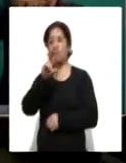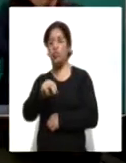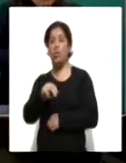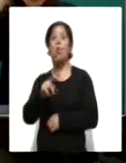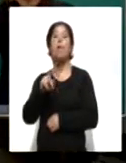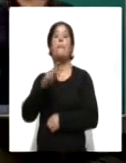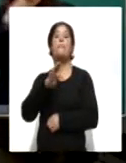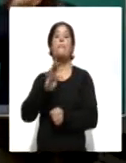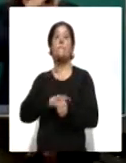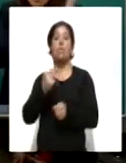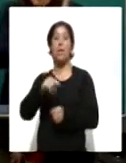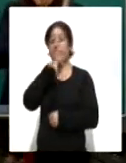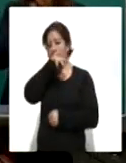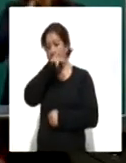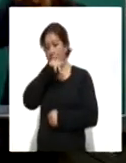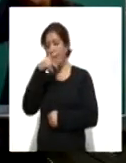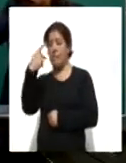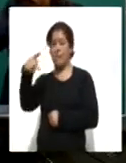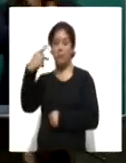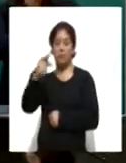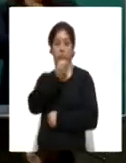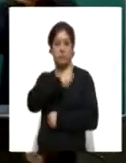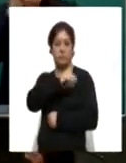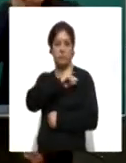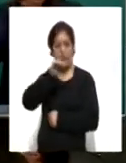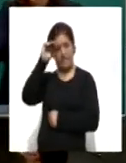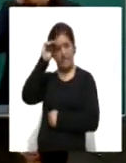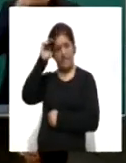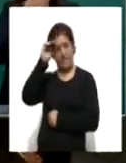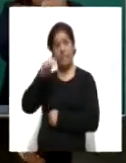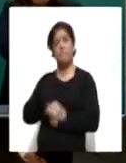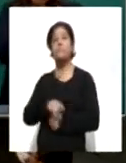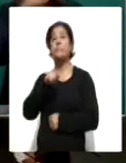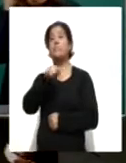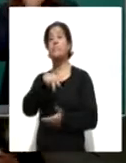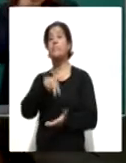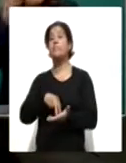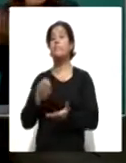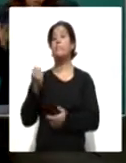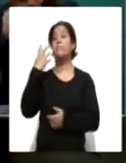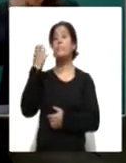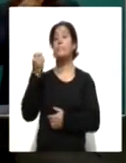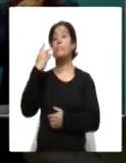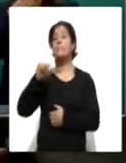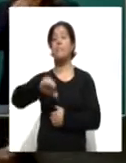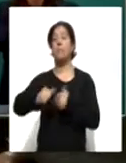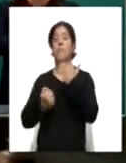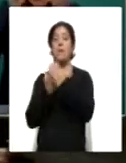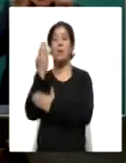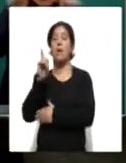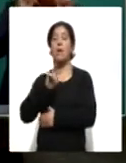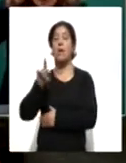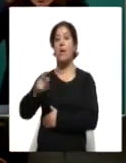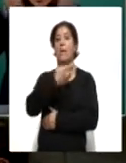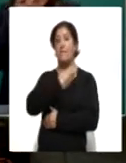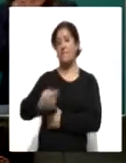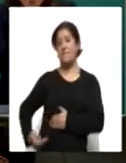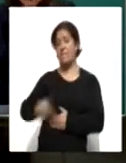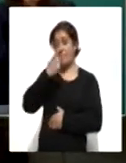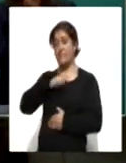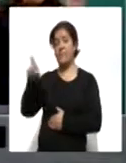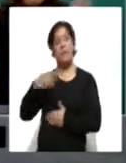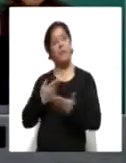debido a preocupaciones sobre su salud mental. En su habitual rueda de prensa matutina, el mandatario mexicano dijo que solicitará a la